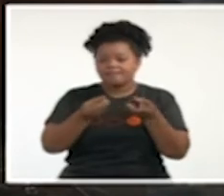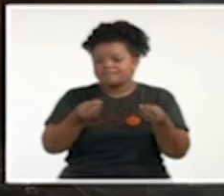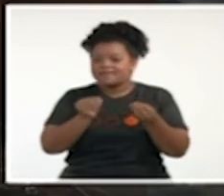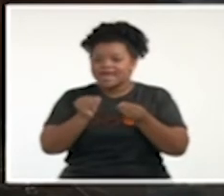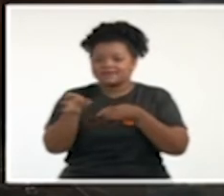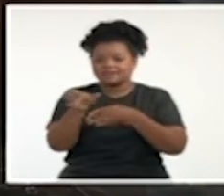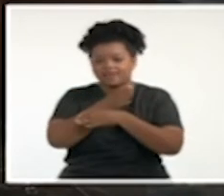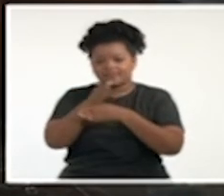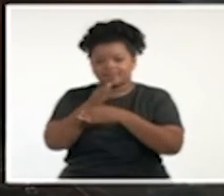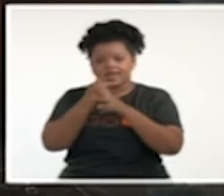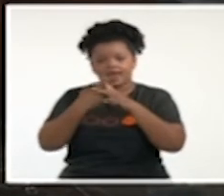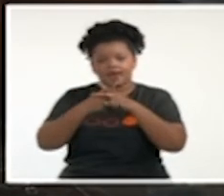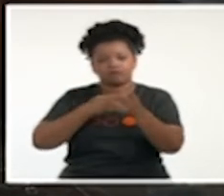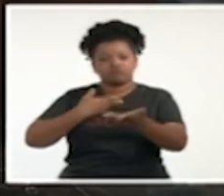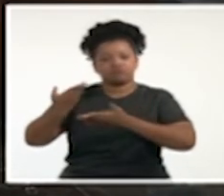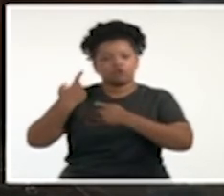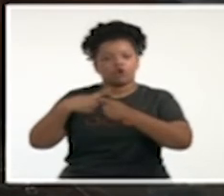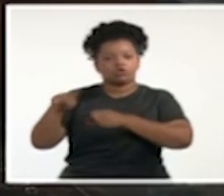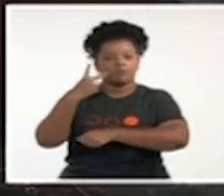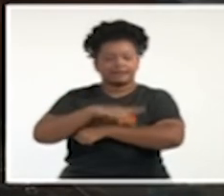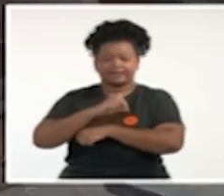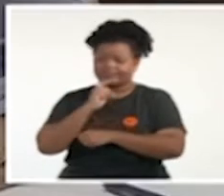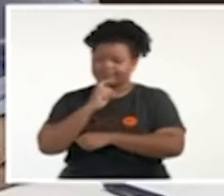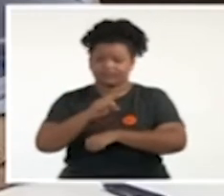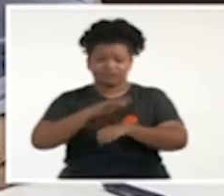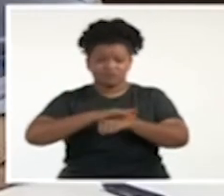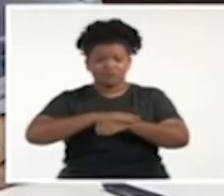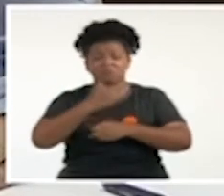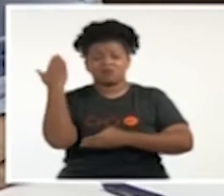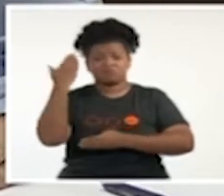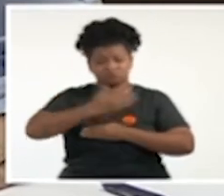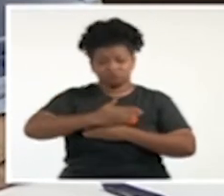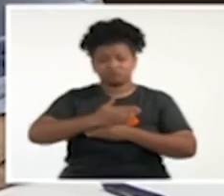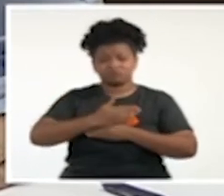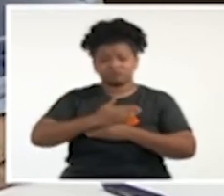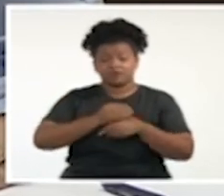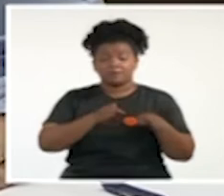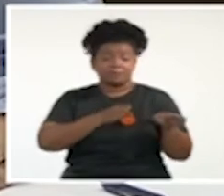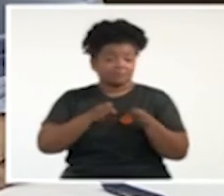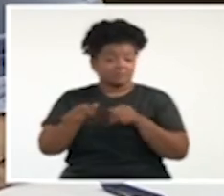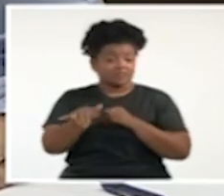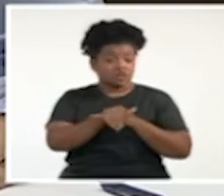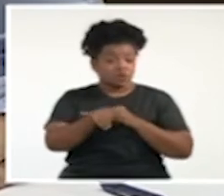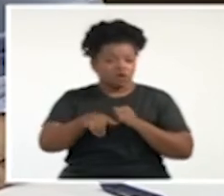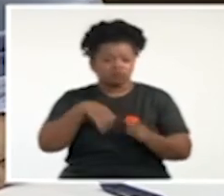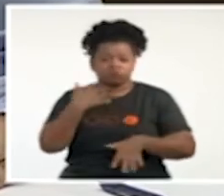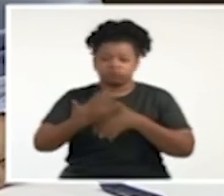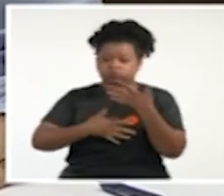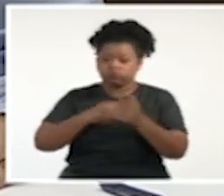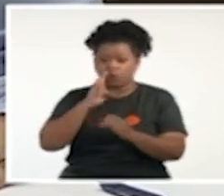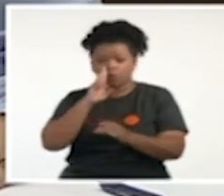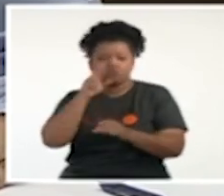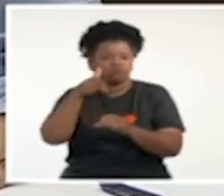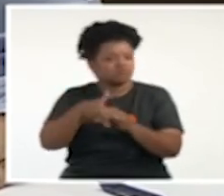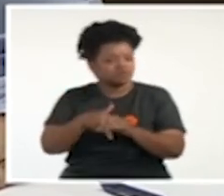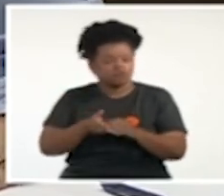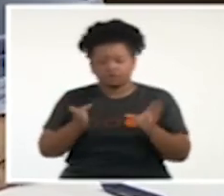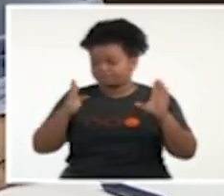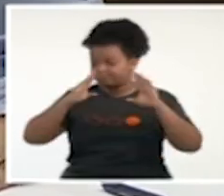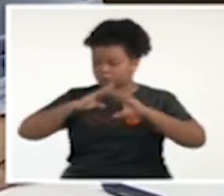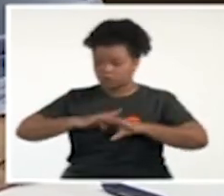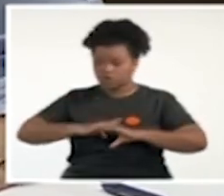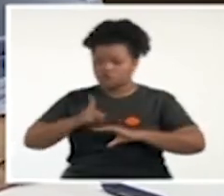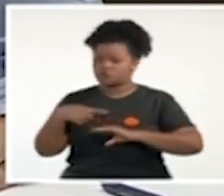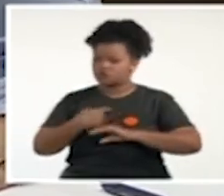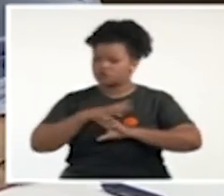reparar todas las tecnologías que tenemos en la generación. Y también los problemas con el combustible que también se han venido denunciando